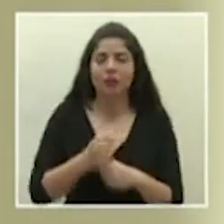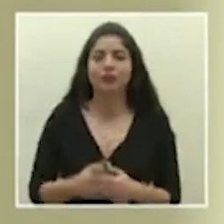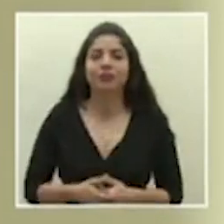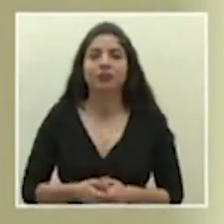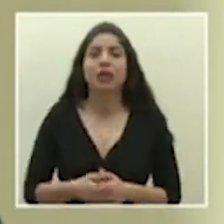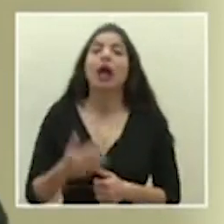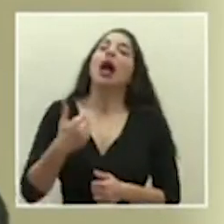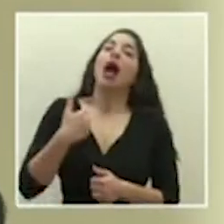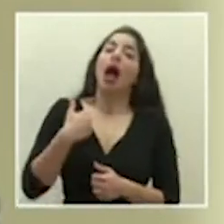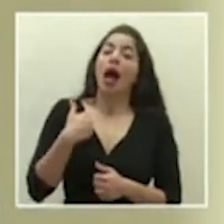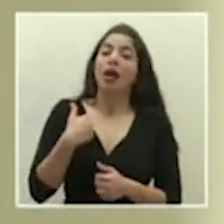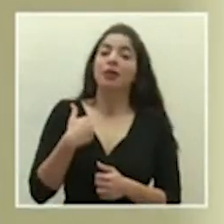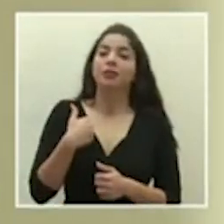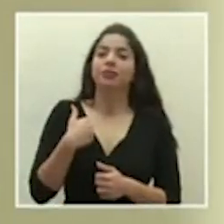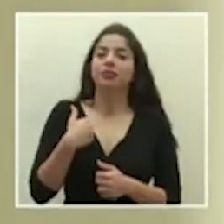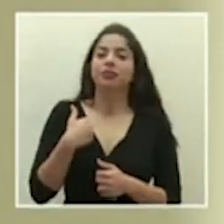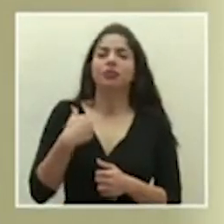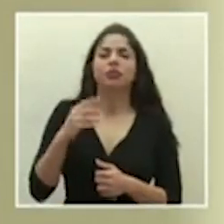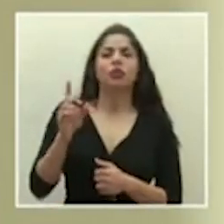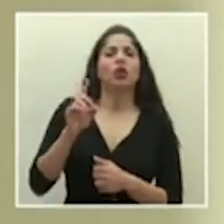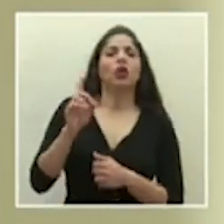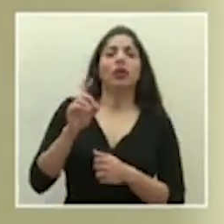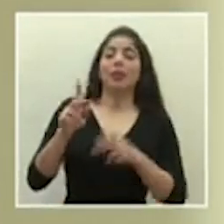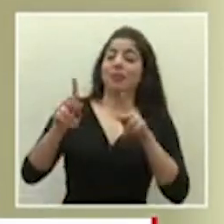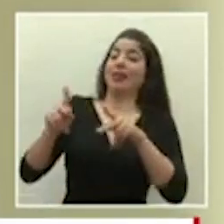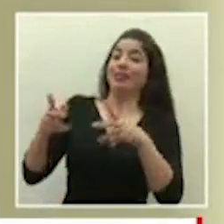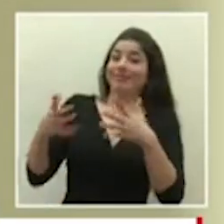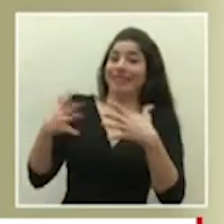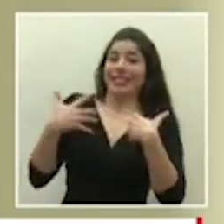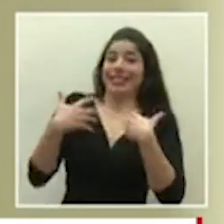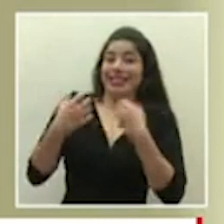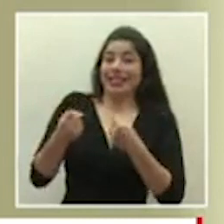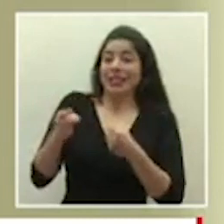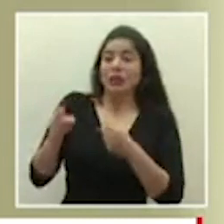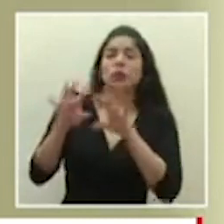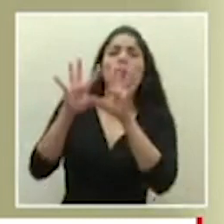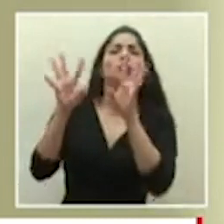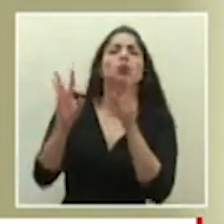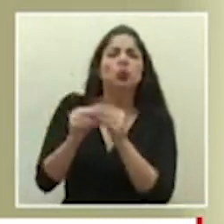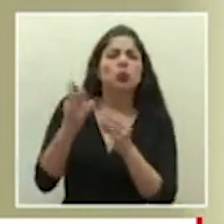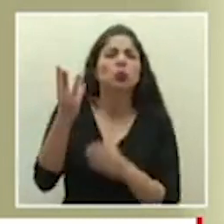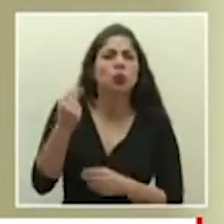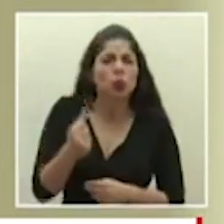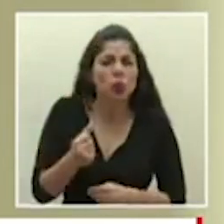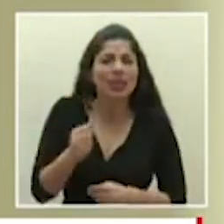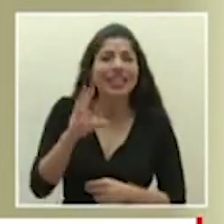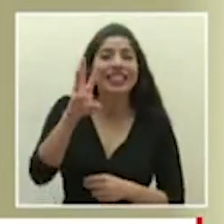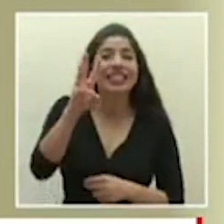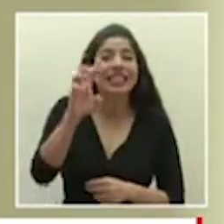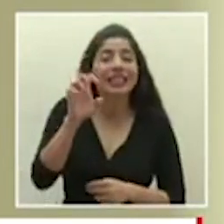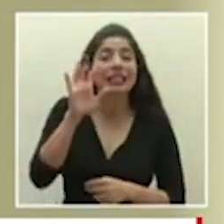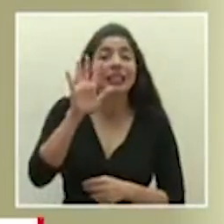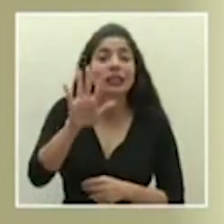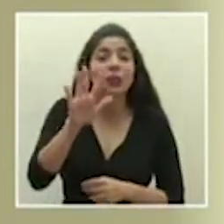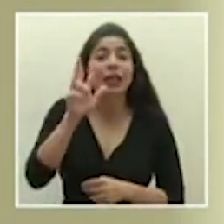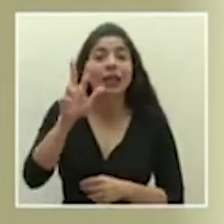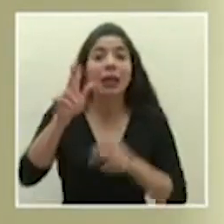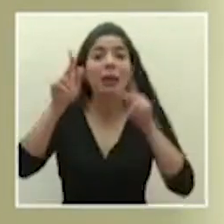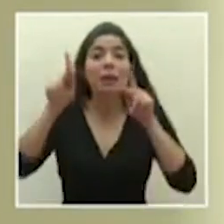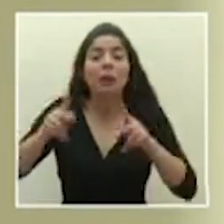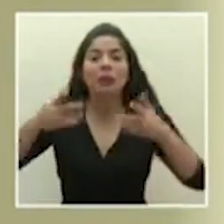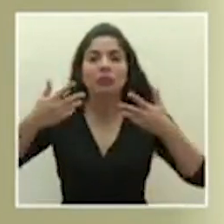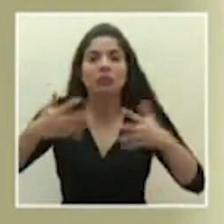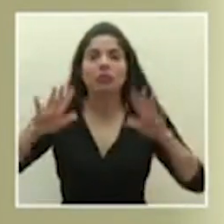Tenemos en lo que es personas recuperadas, la suma de 653 personas que se